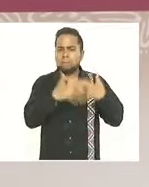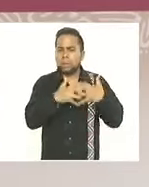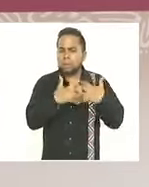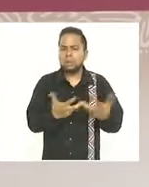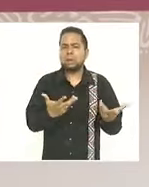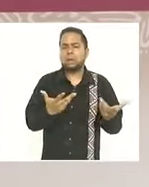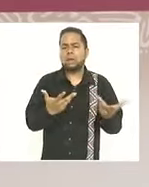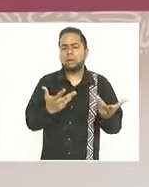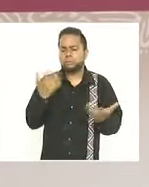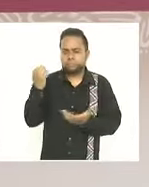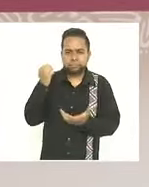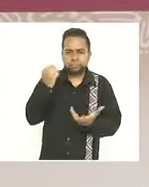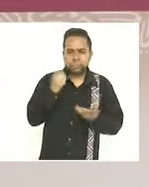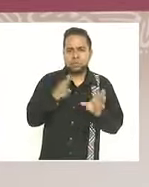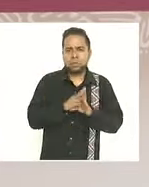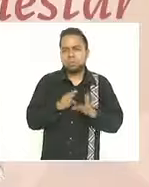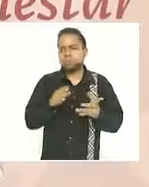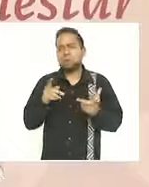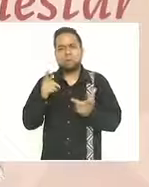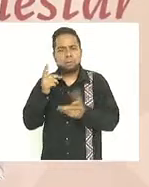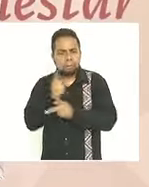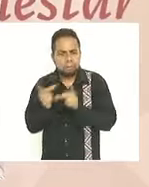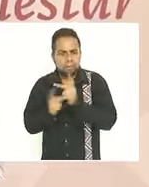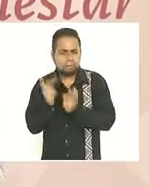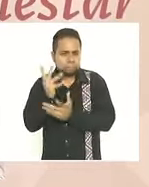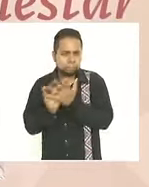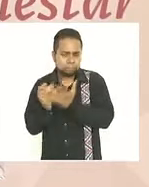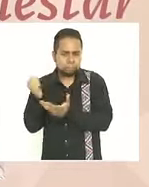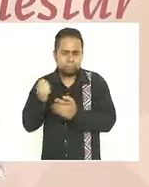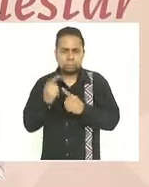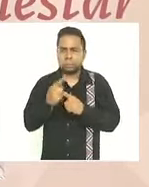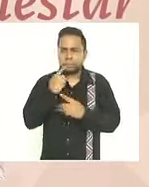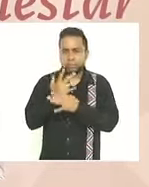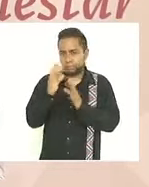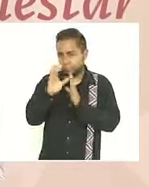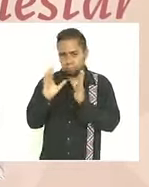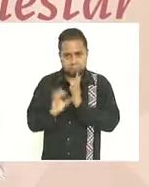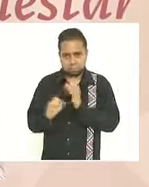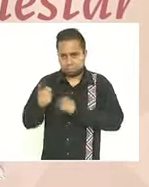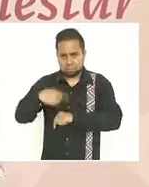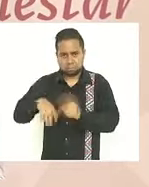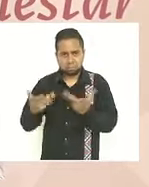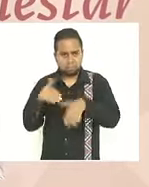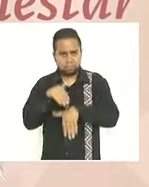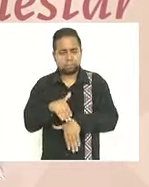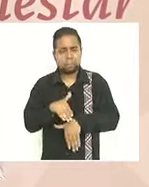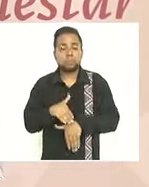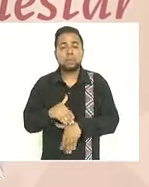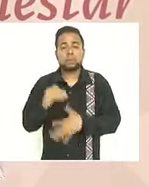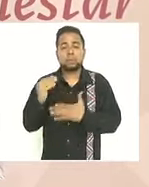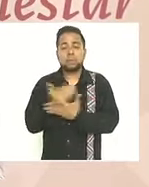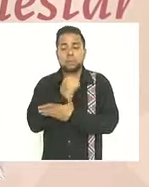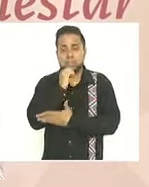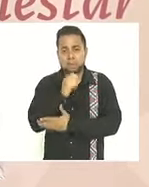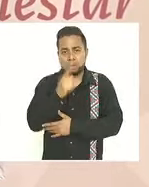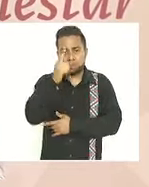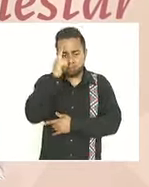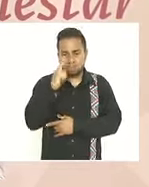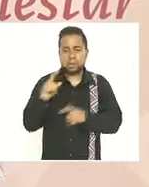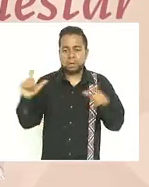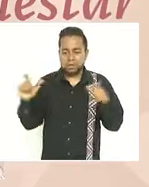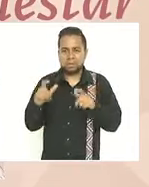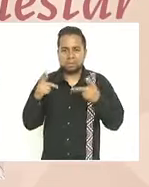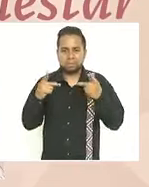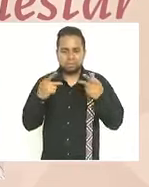las utilidades esto como manda nuestra constitución por la otra a esta histórica reducción de la